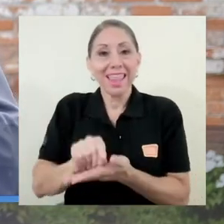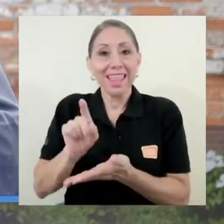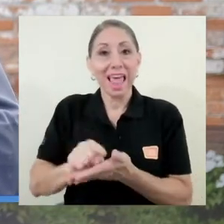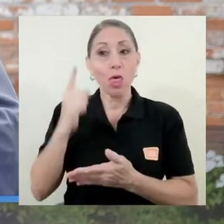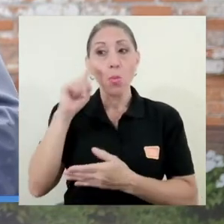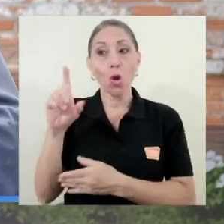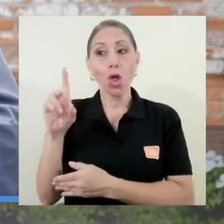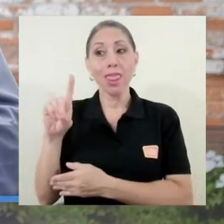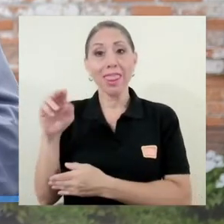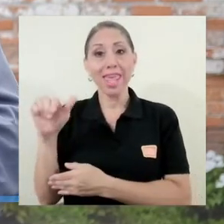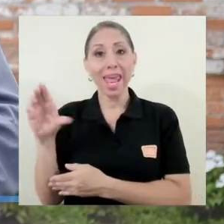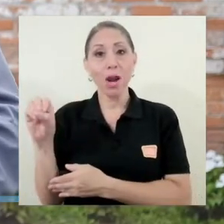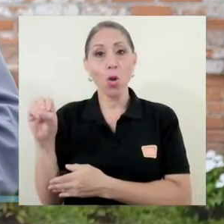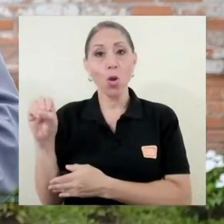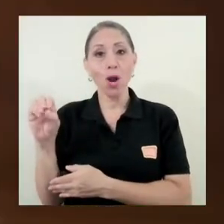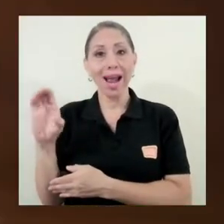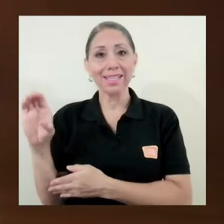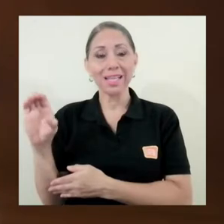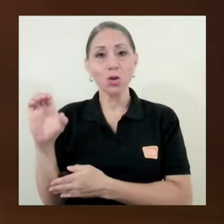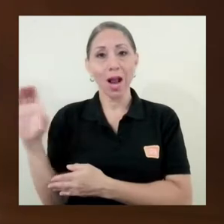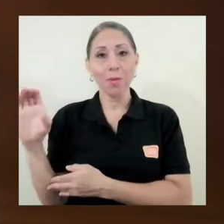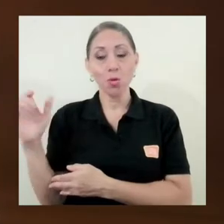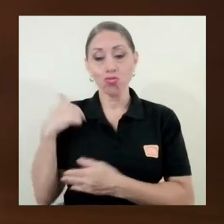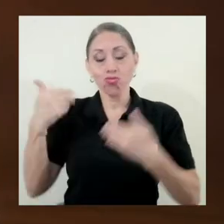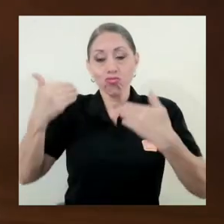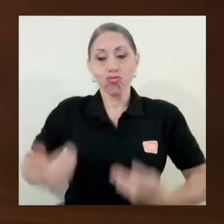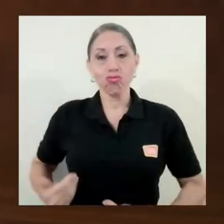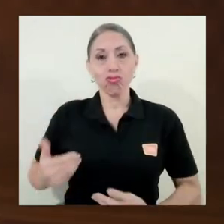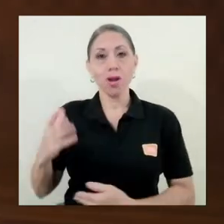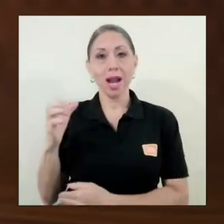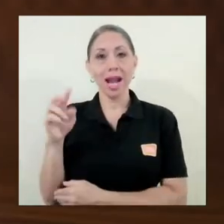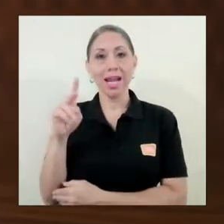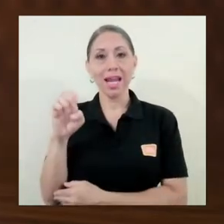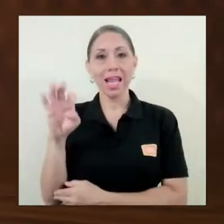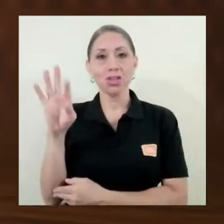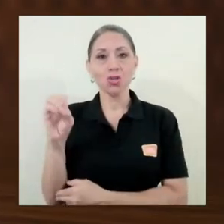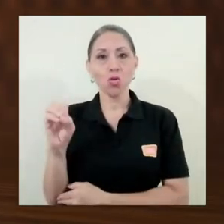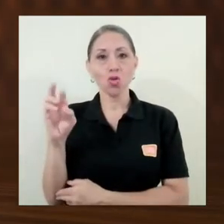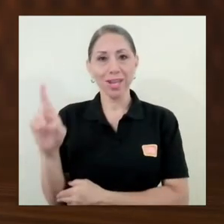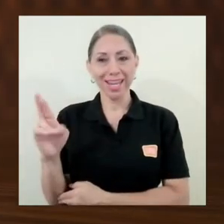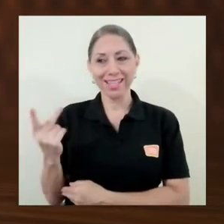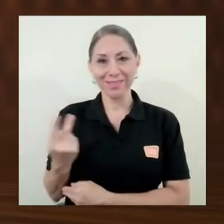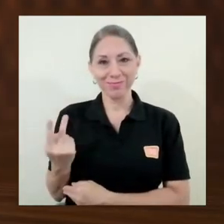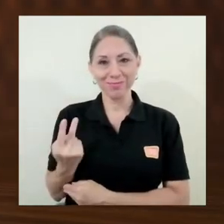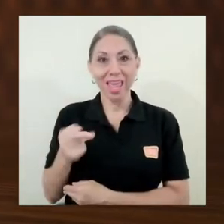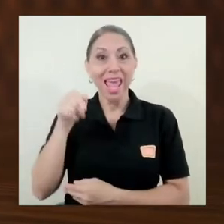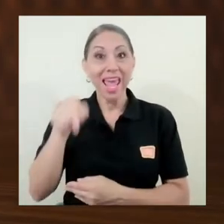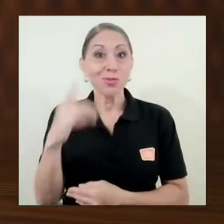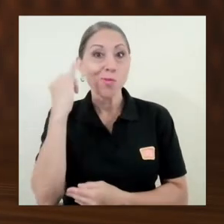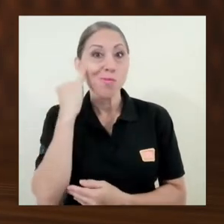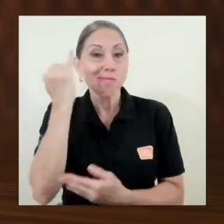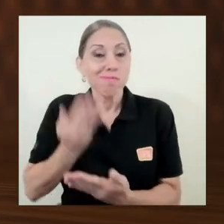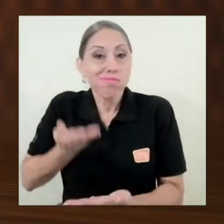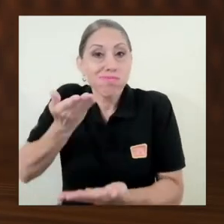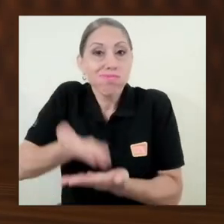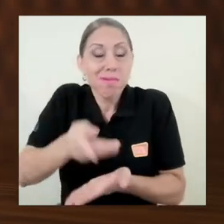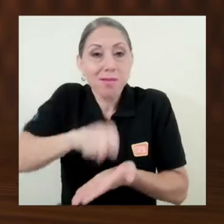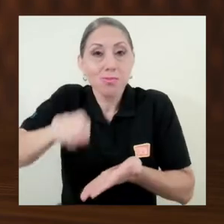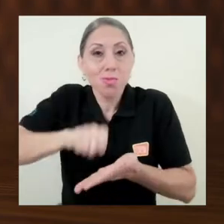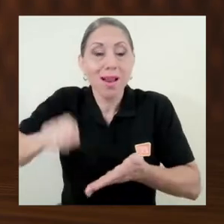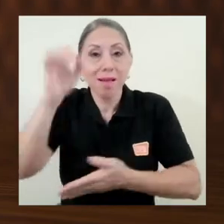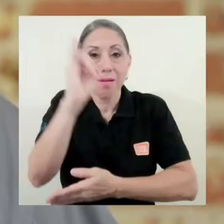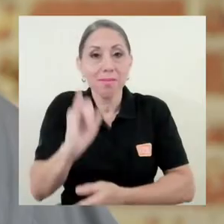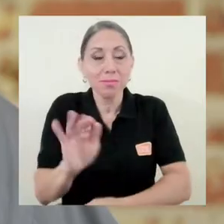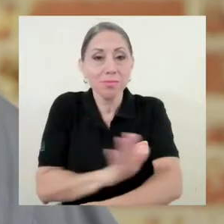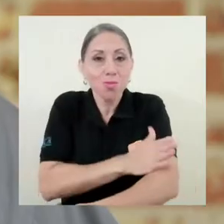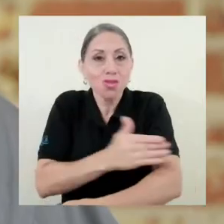y mi persona, Ernesto Rodríguez Este documento responde a una iniciativa que ha tenido la Escuela de Arte Musical De